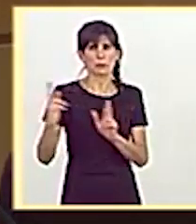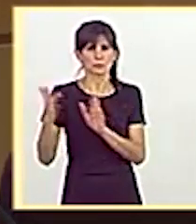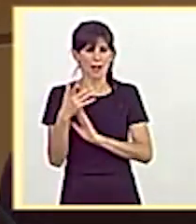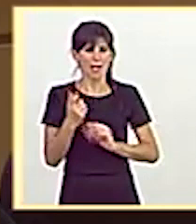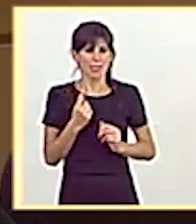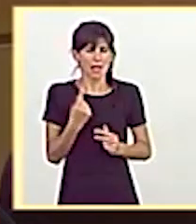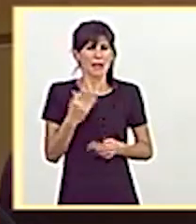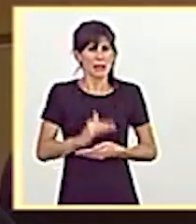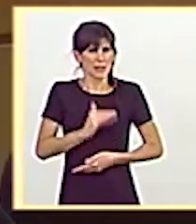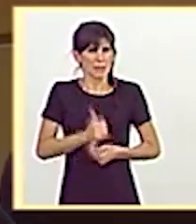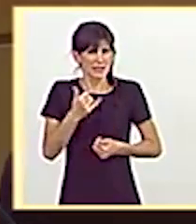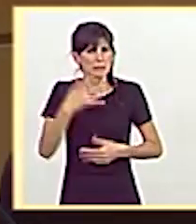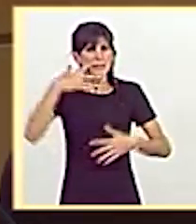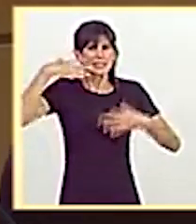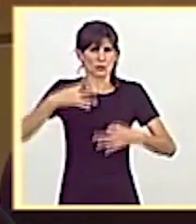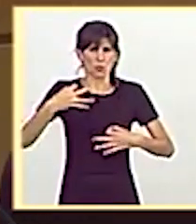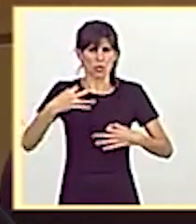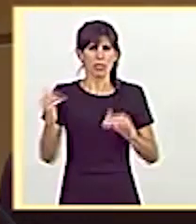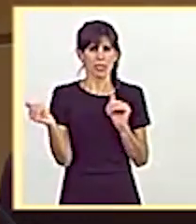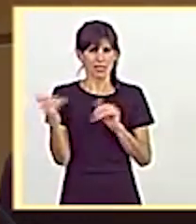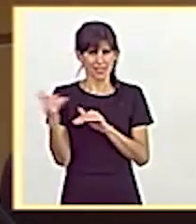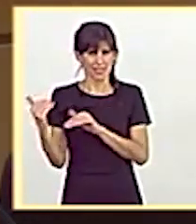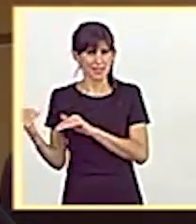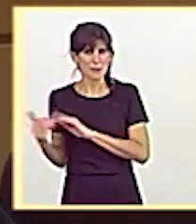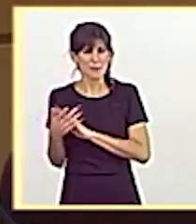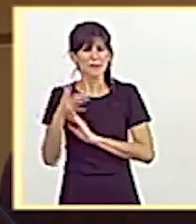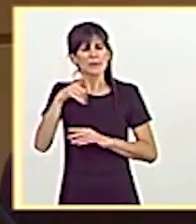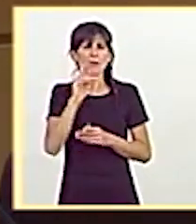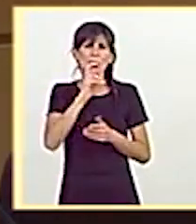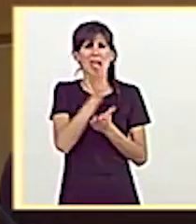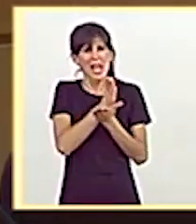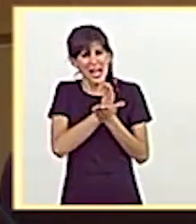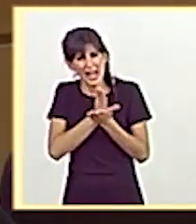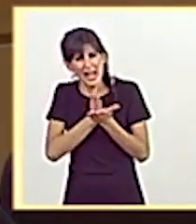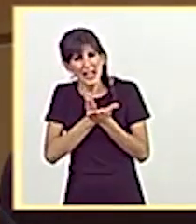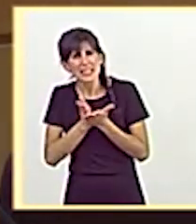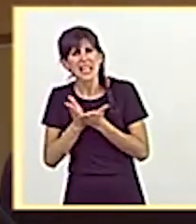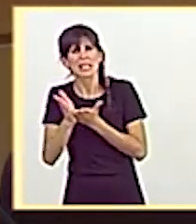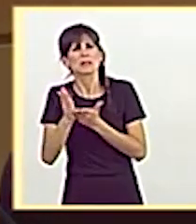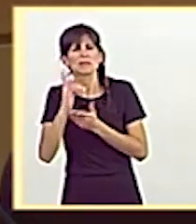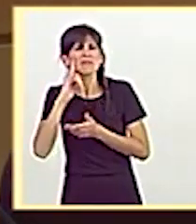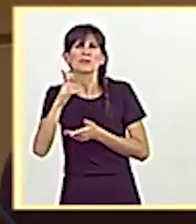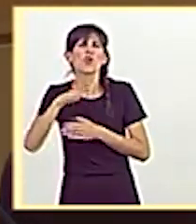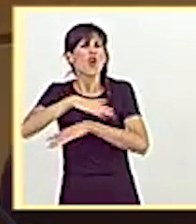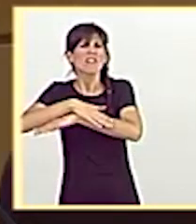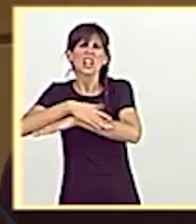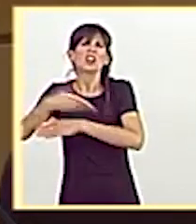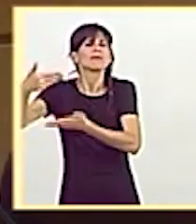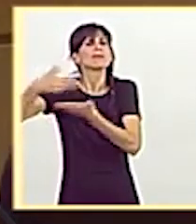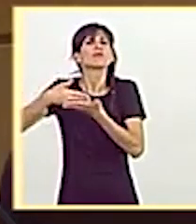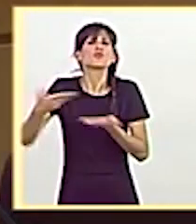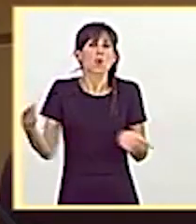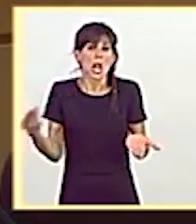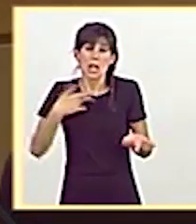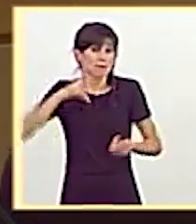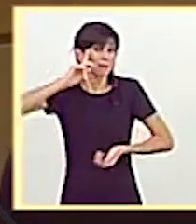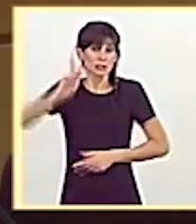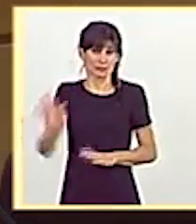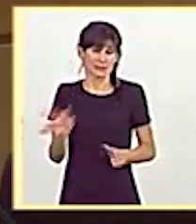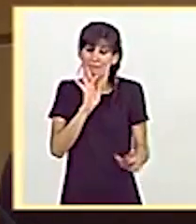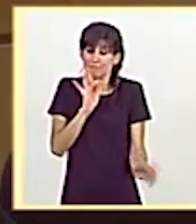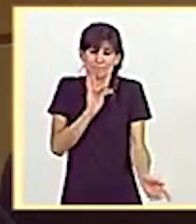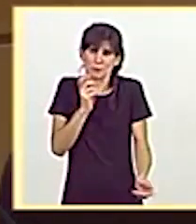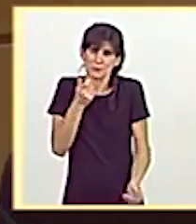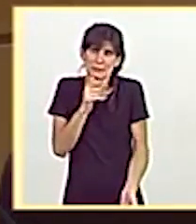capacidad y la seguridad viaria. ¿Qué alternativas constructivas y en el trazado planteará el Gobierno, señor ministro? No lo sabemos, es una